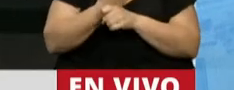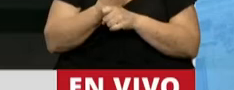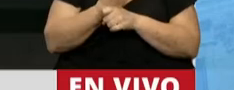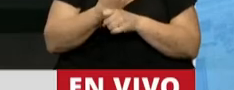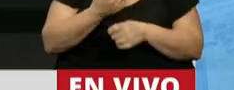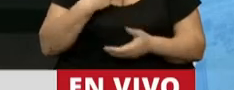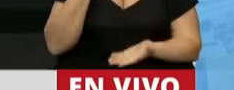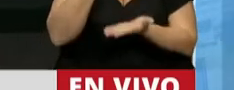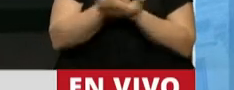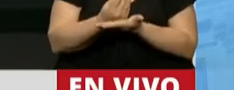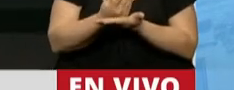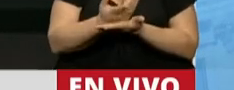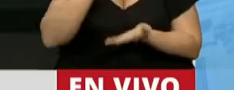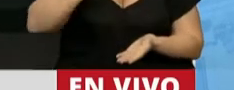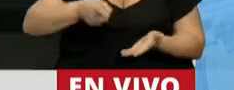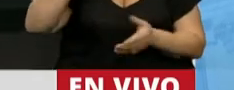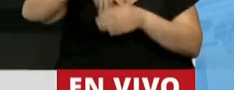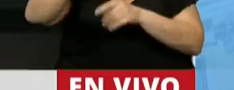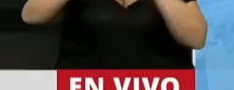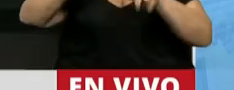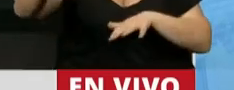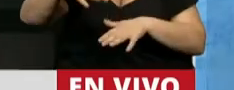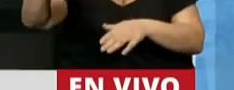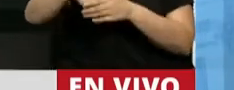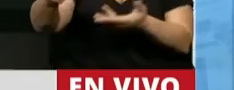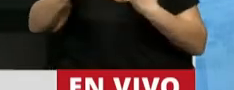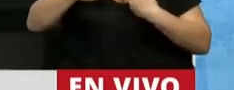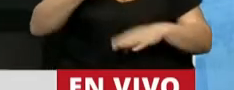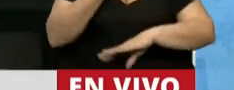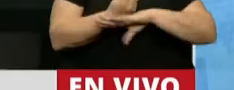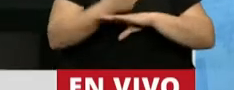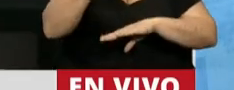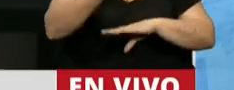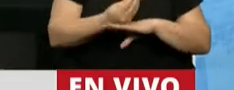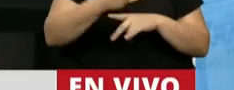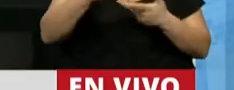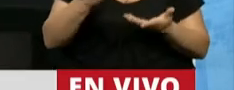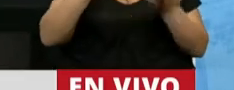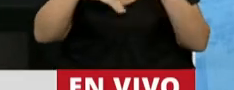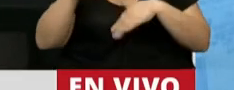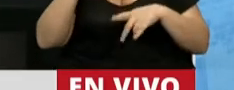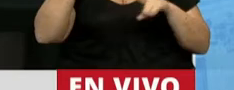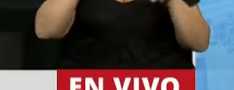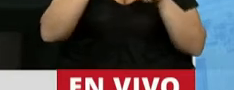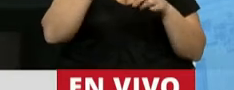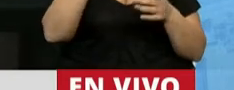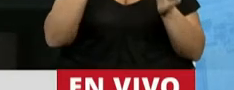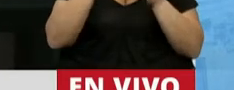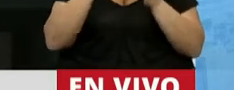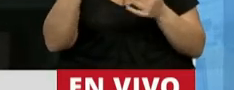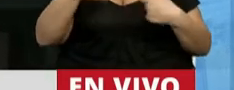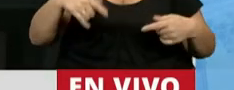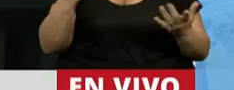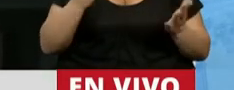representación que por mandato popular se nos ha conferido cuando estamos en esta pantomima de sesiones virtuales, en donde